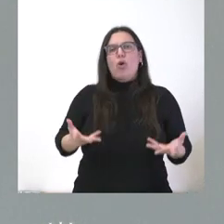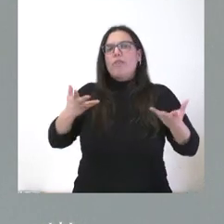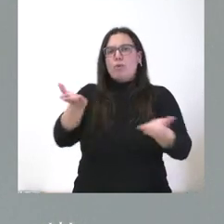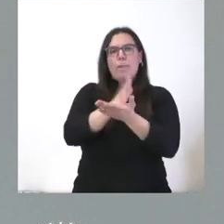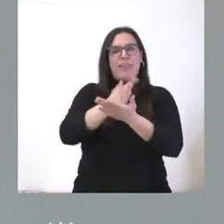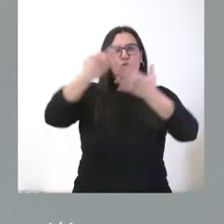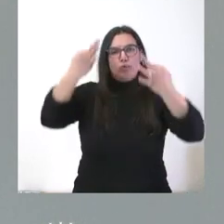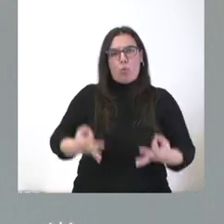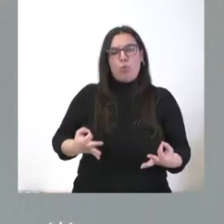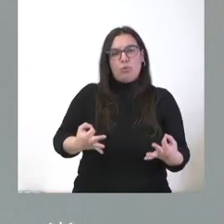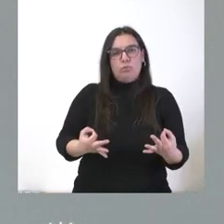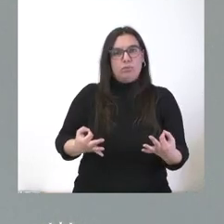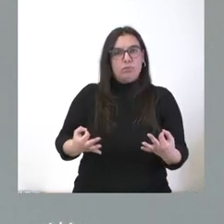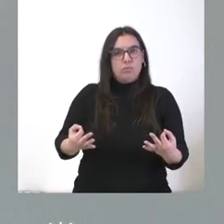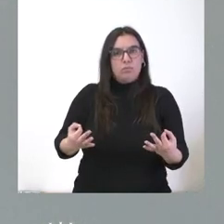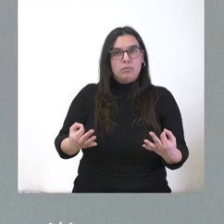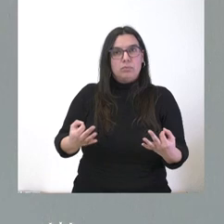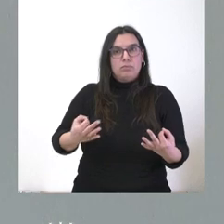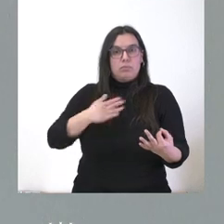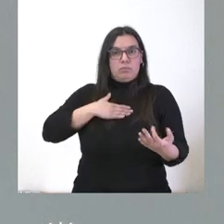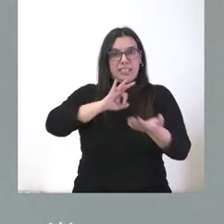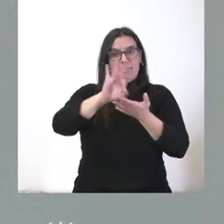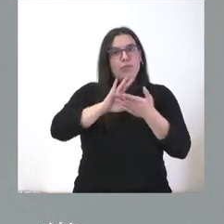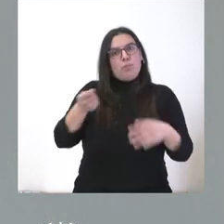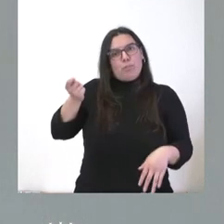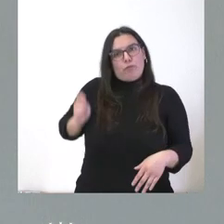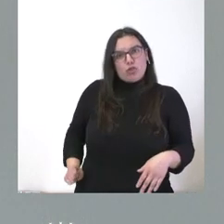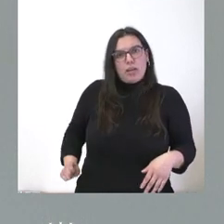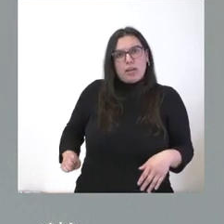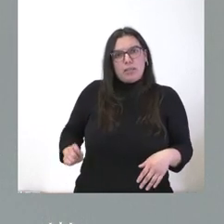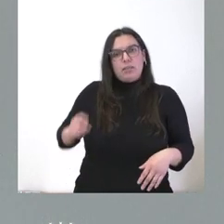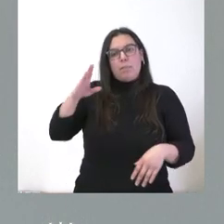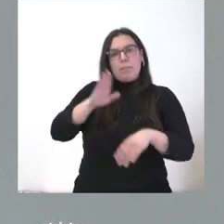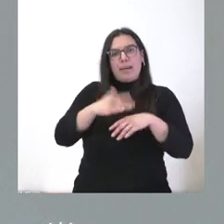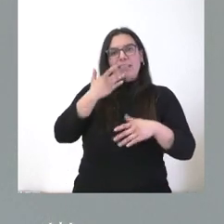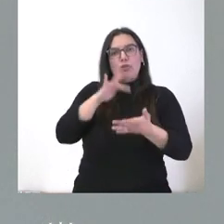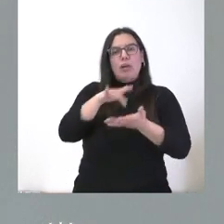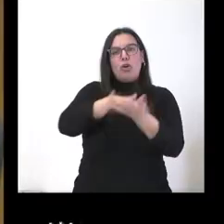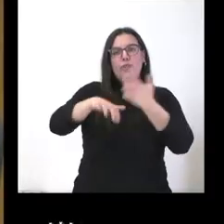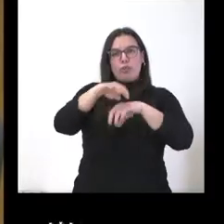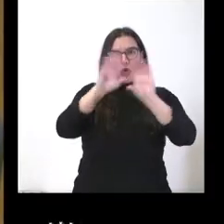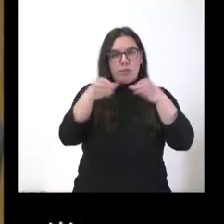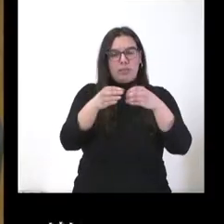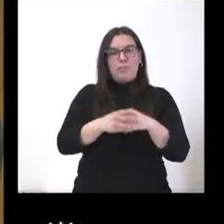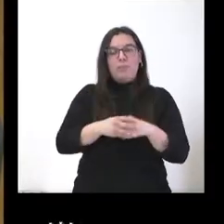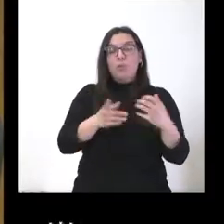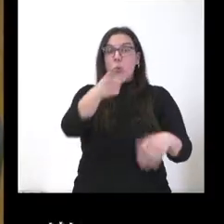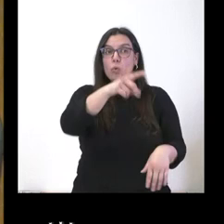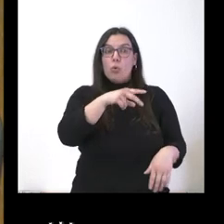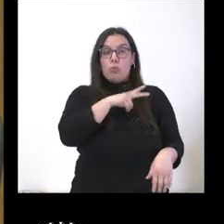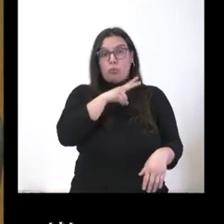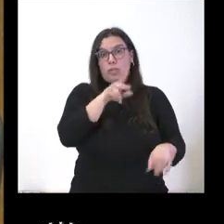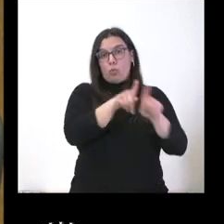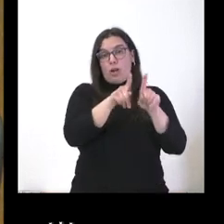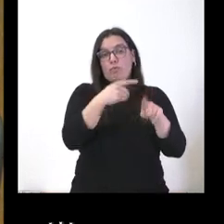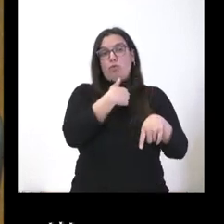por parte de servicios profesionales en los conflictos colectivos en Castilla y León. ¿Usted, como portavoz de la Junta,